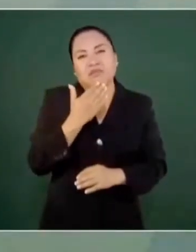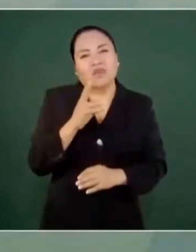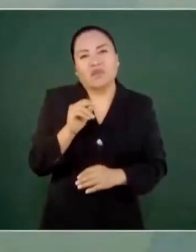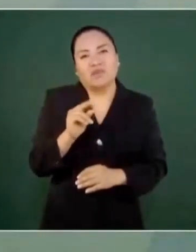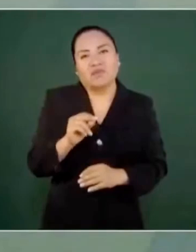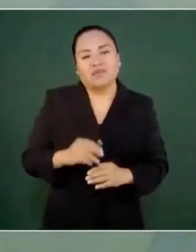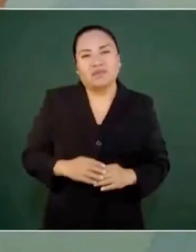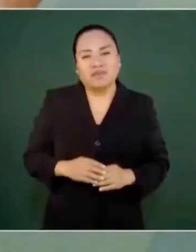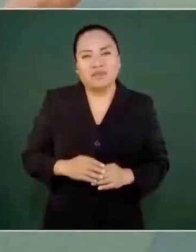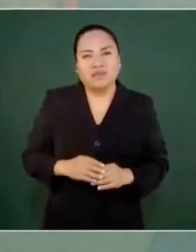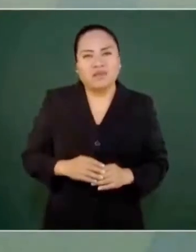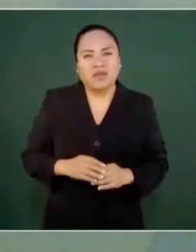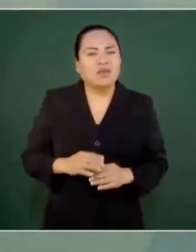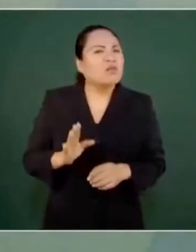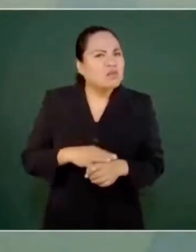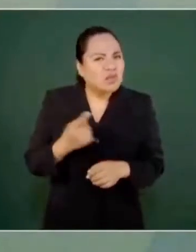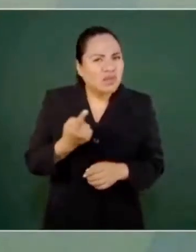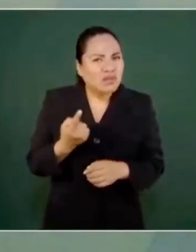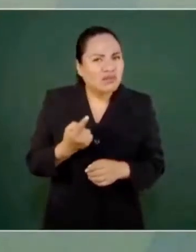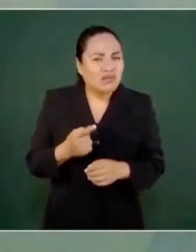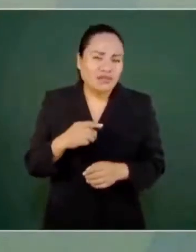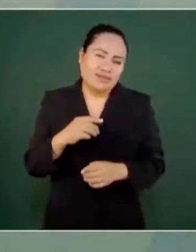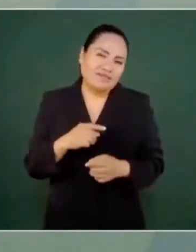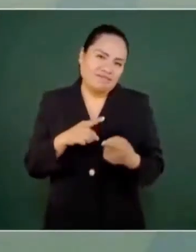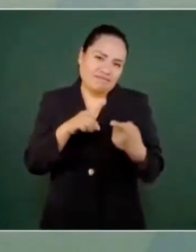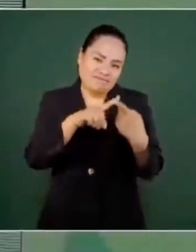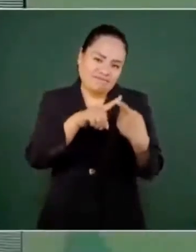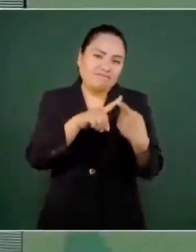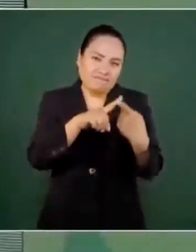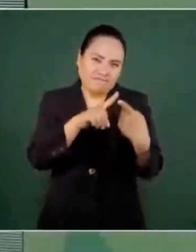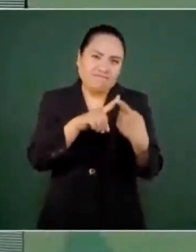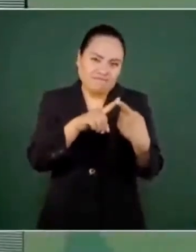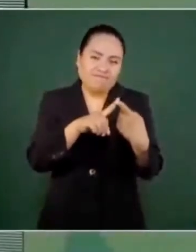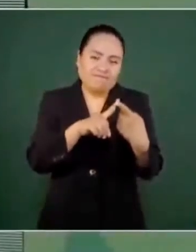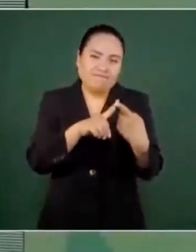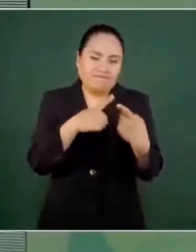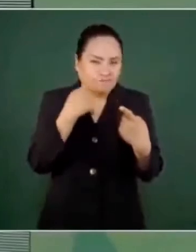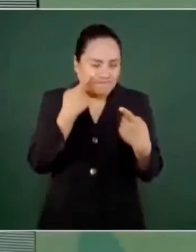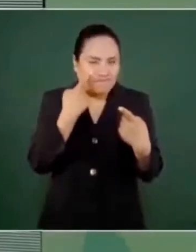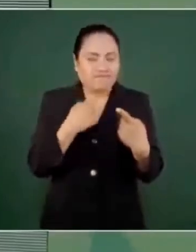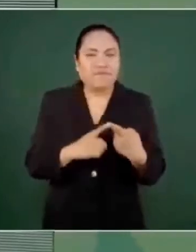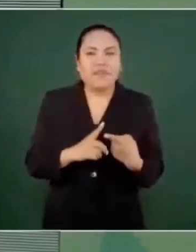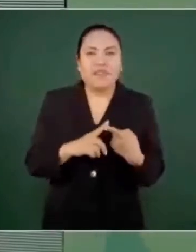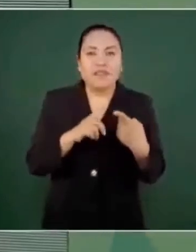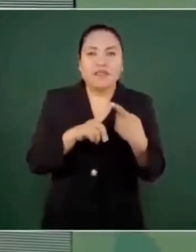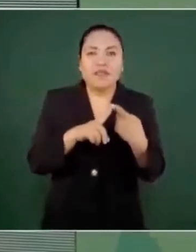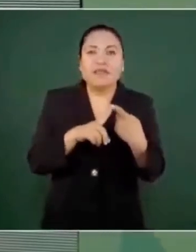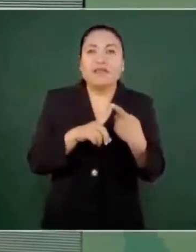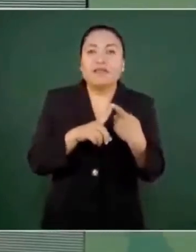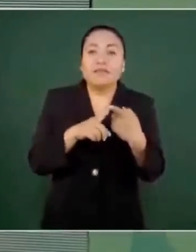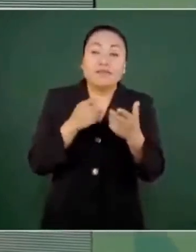Por dos razones. Una, que antes